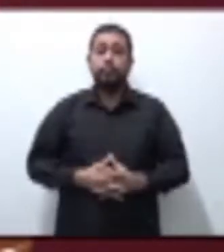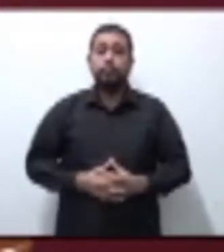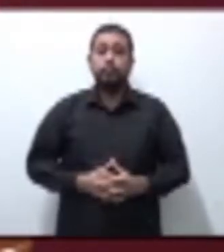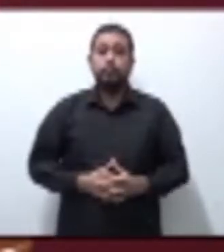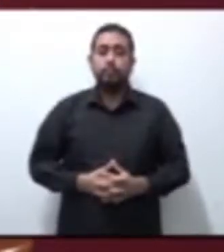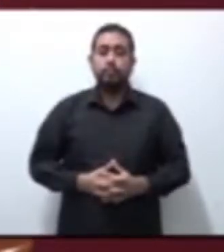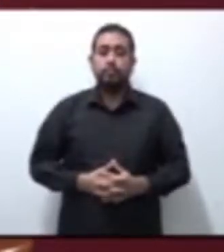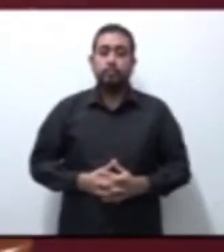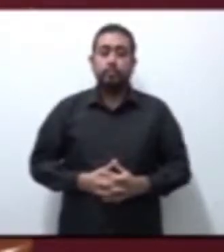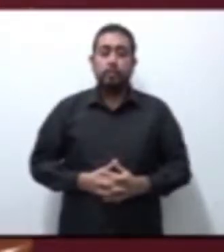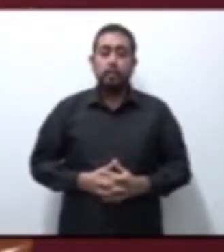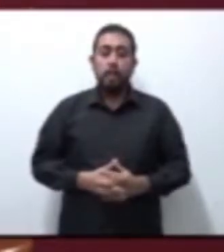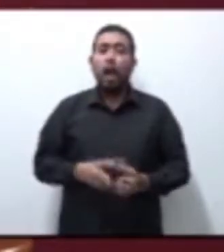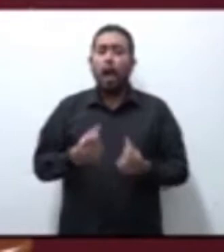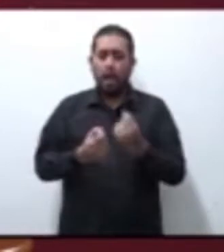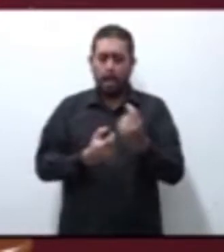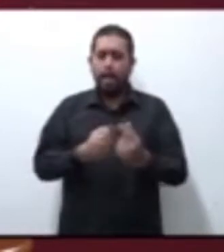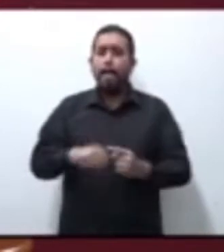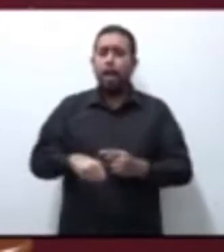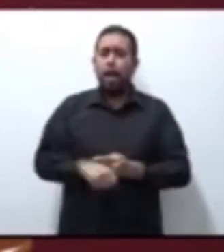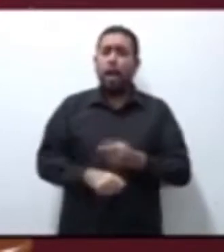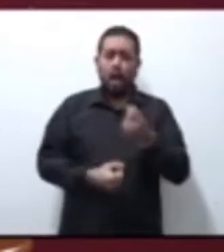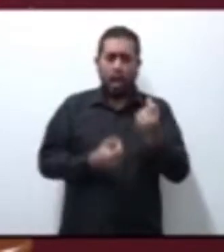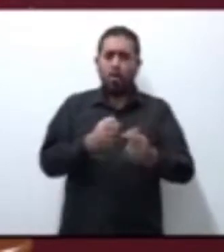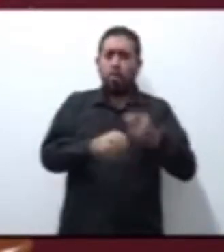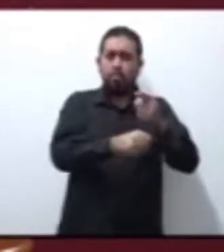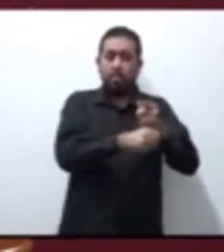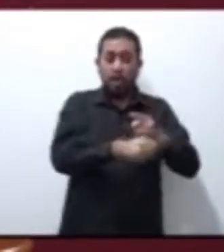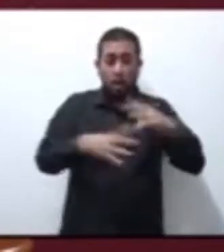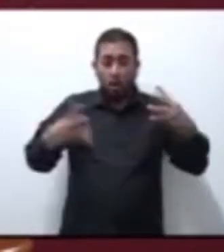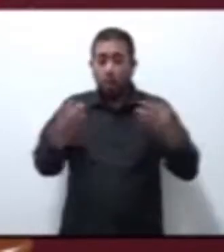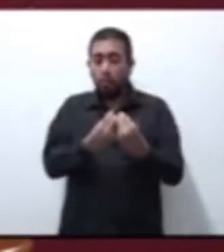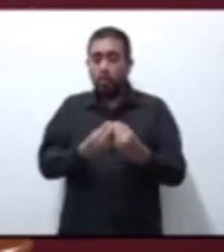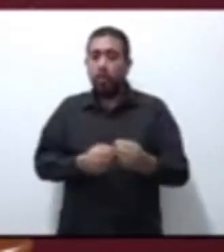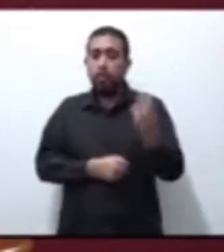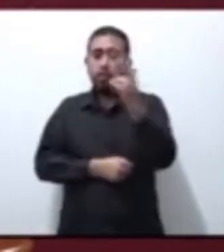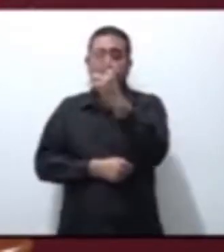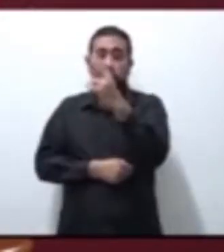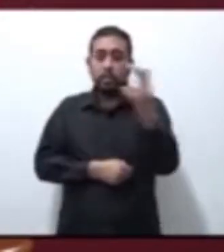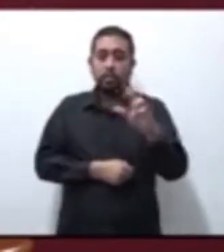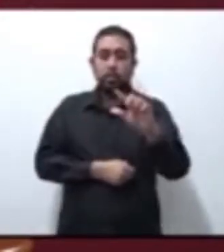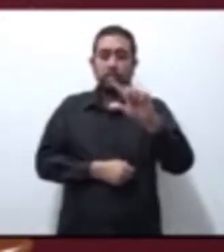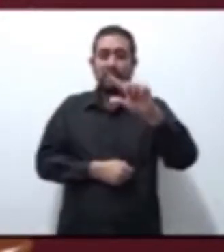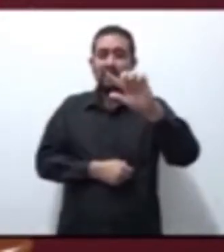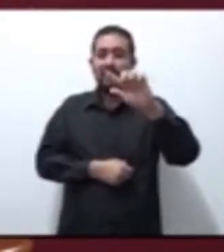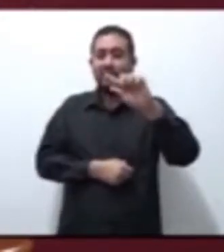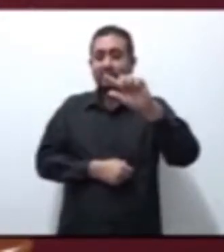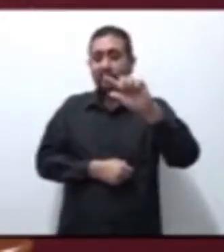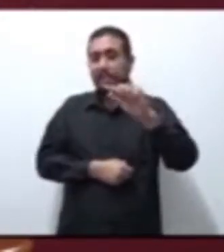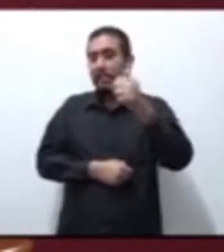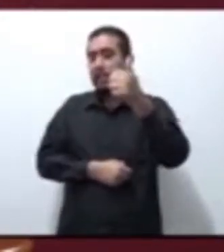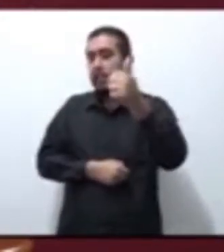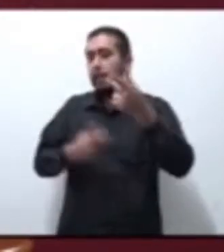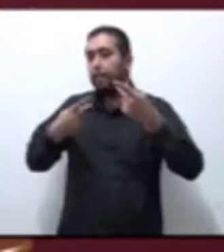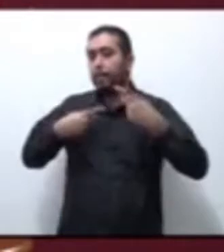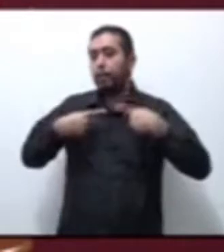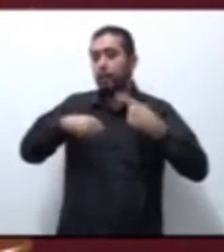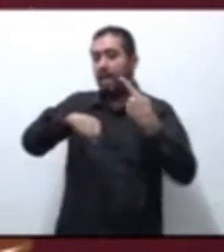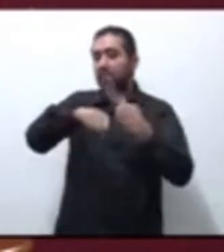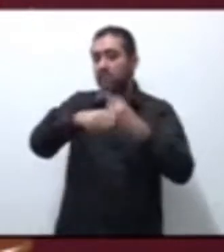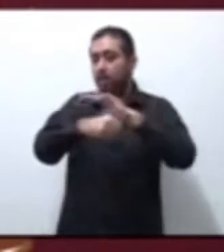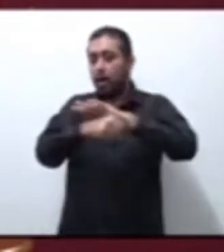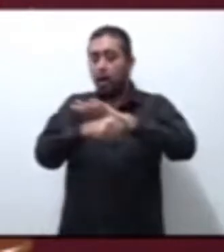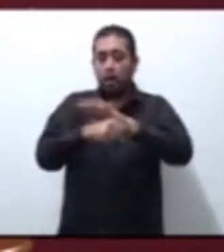Pacientes activos tenemos con estos 276. También hemos visto ya